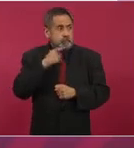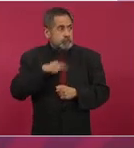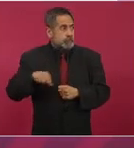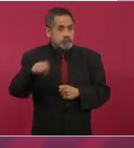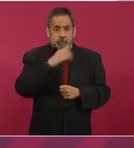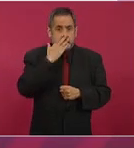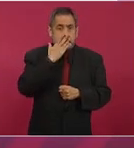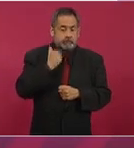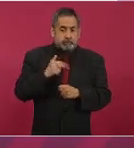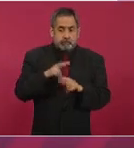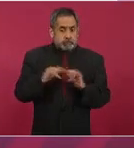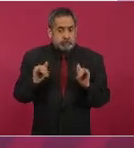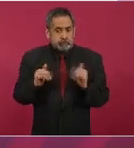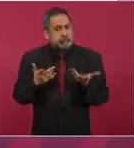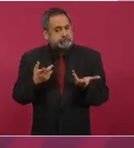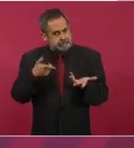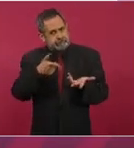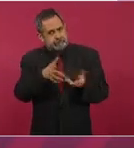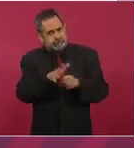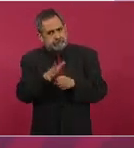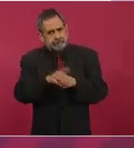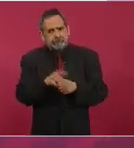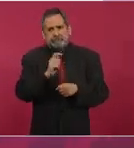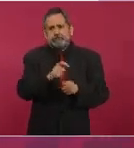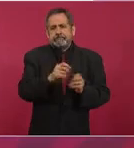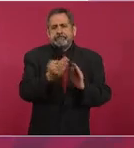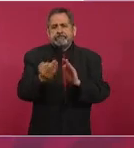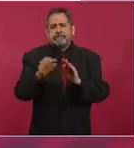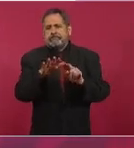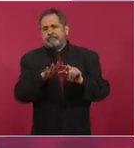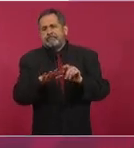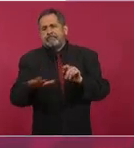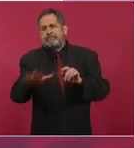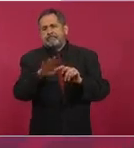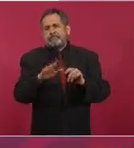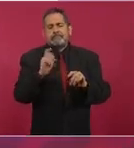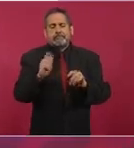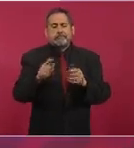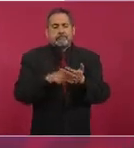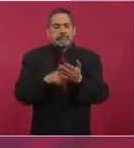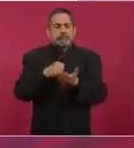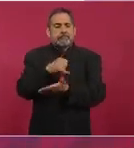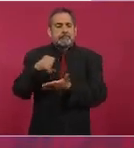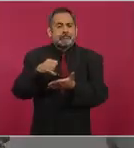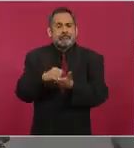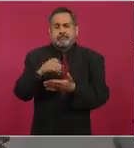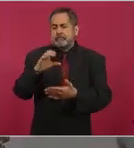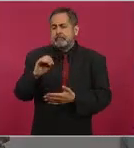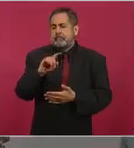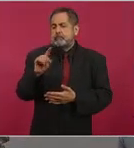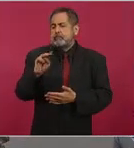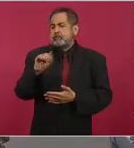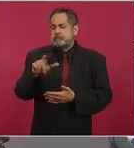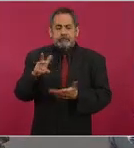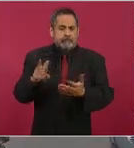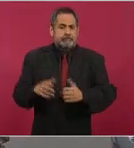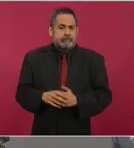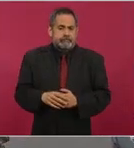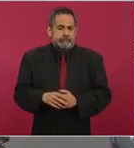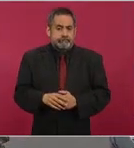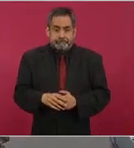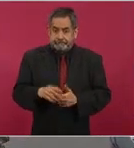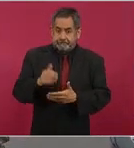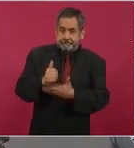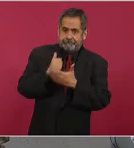en esta zona, está enfrente, que es la isla de Cozumel. Esto nos está